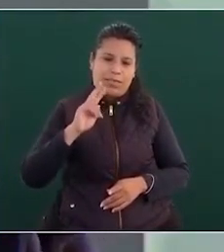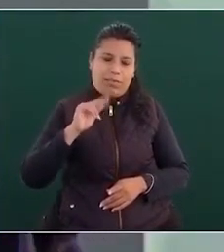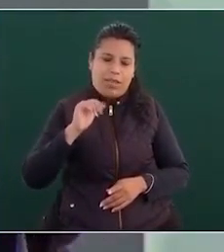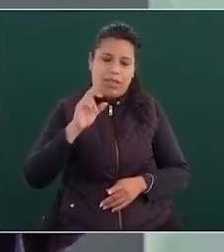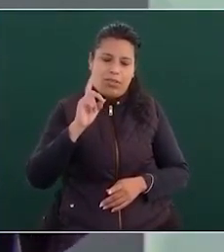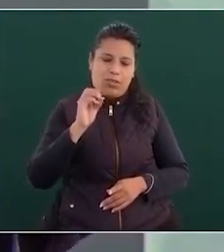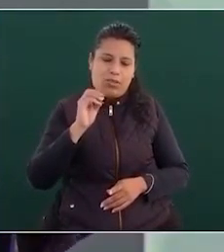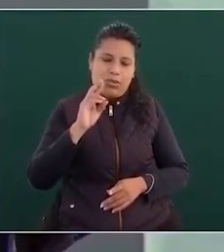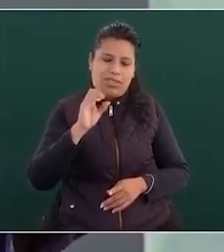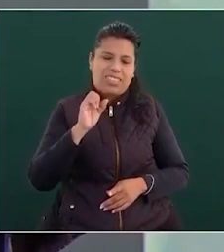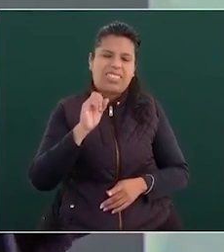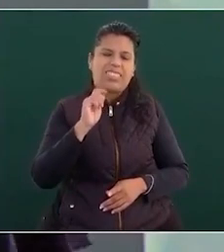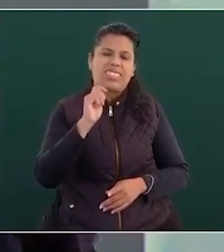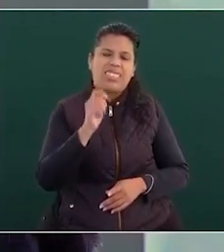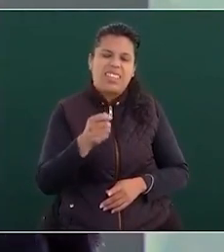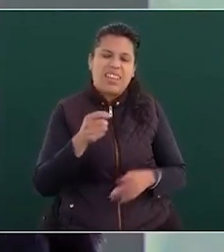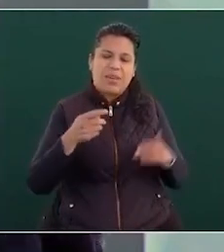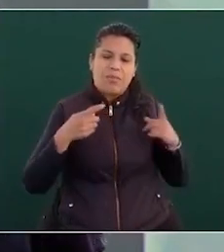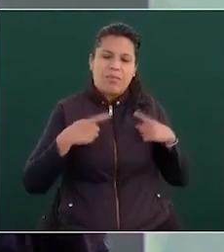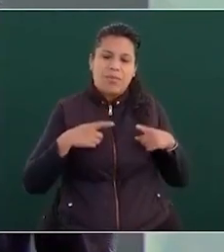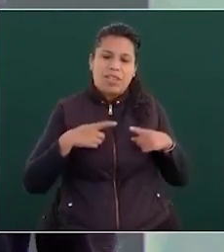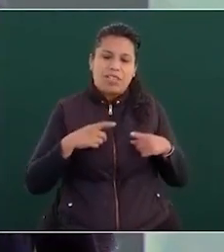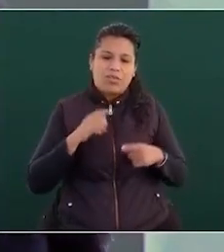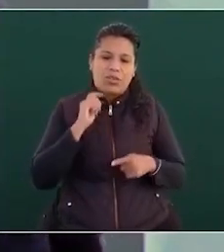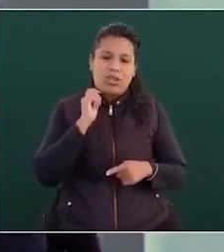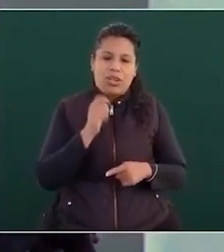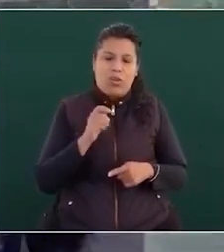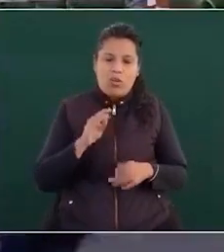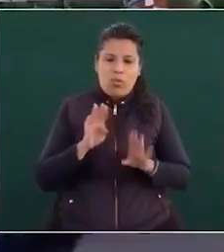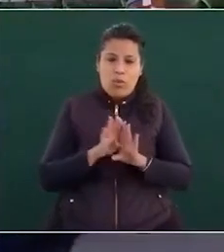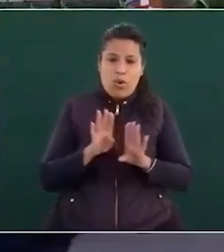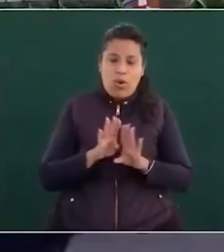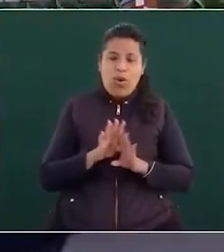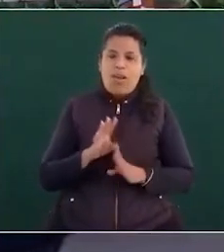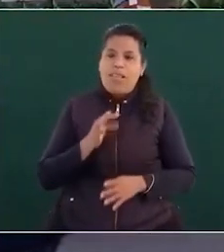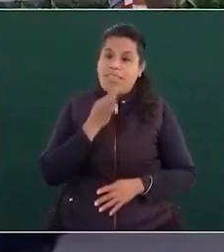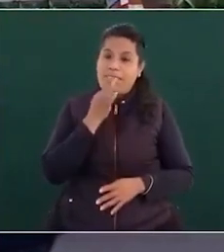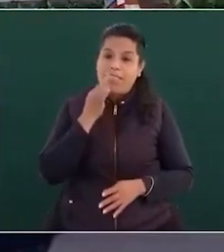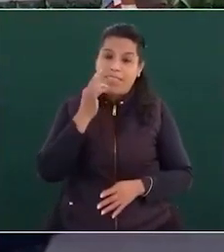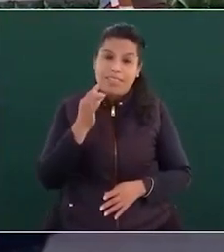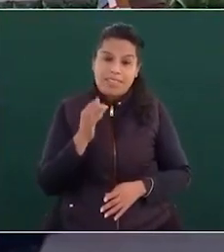bueno los conservadores apoyaron